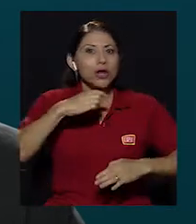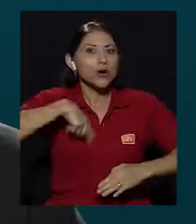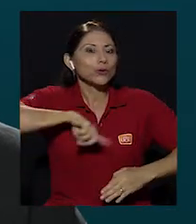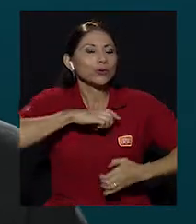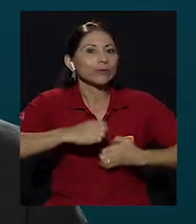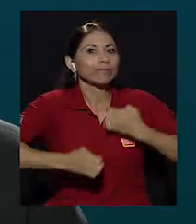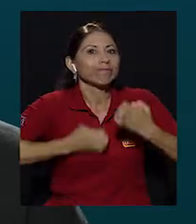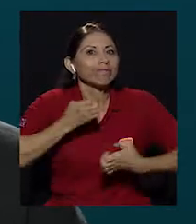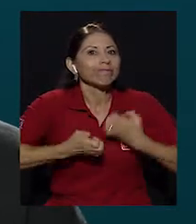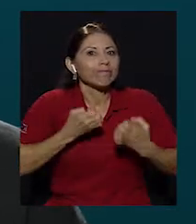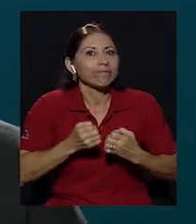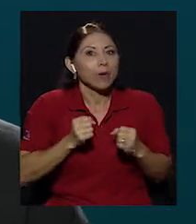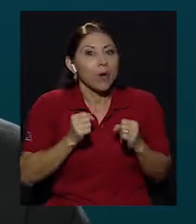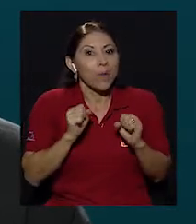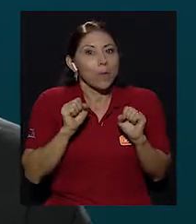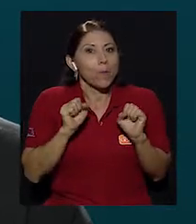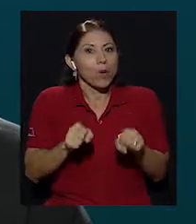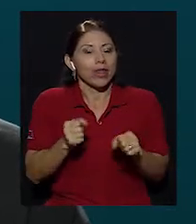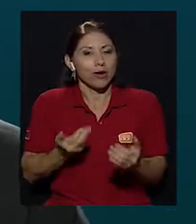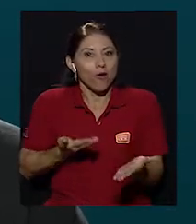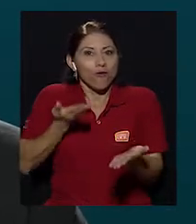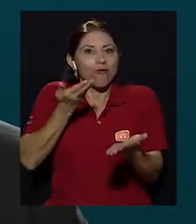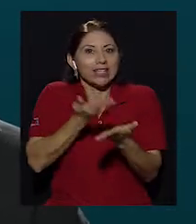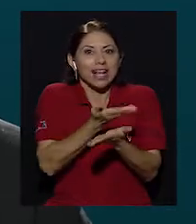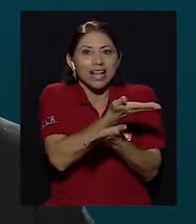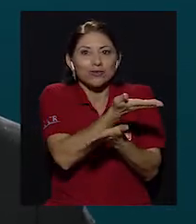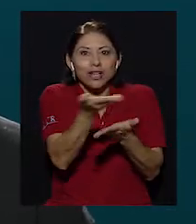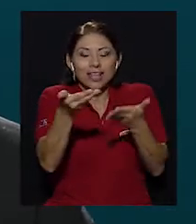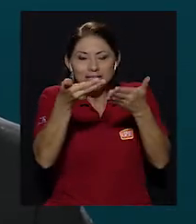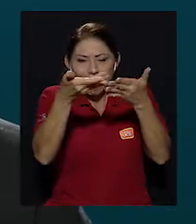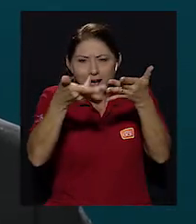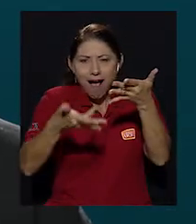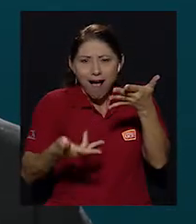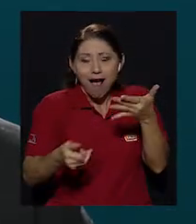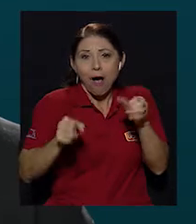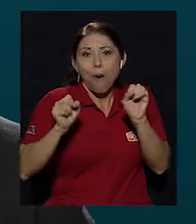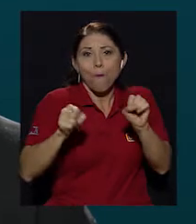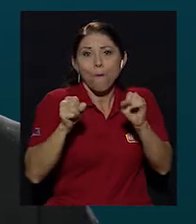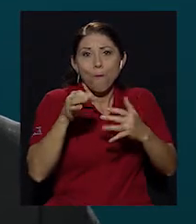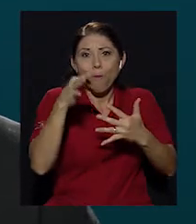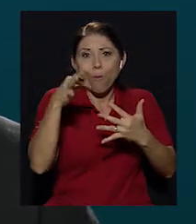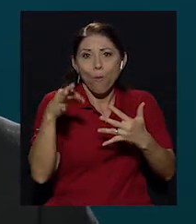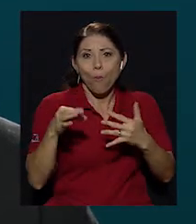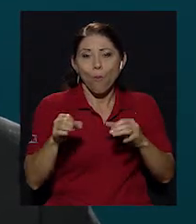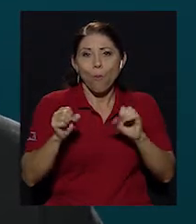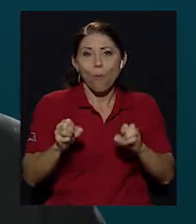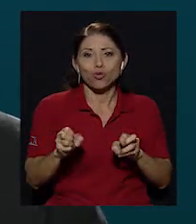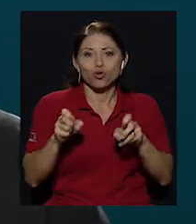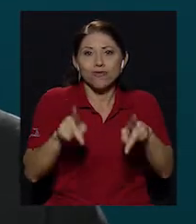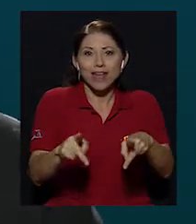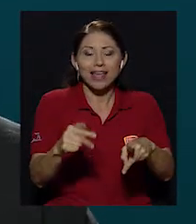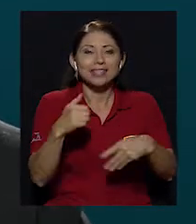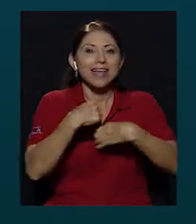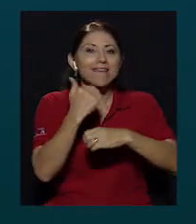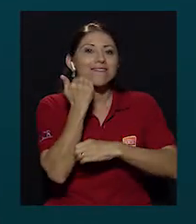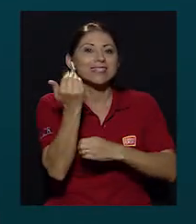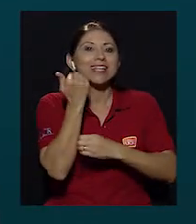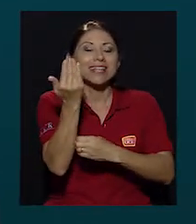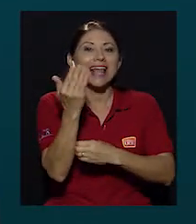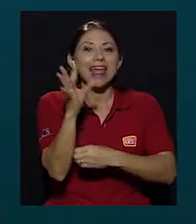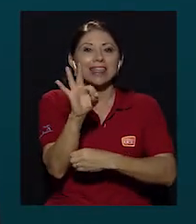nuestra audiencia en un futuro muy cercano la gama de posibilidades que facilita la televisión digital.